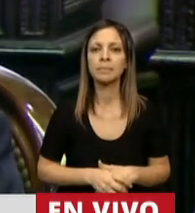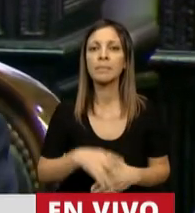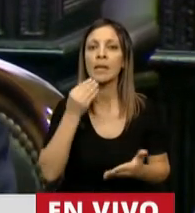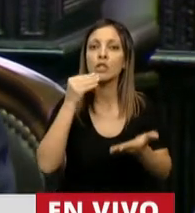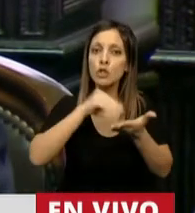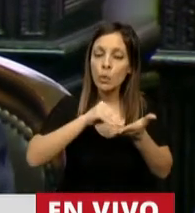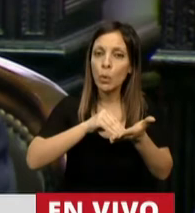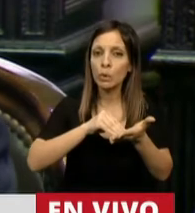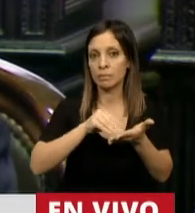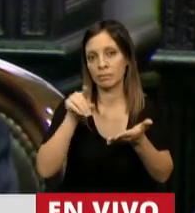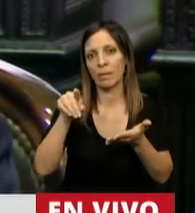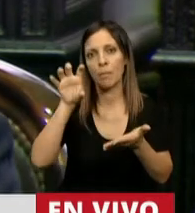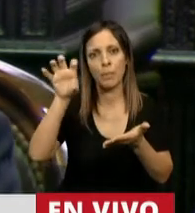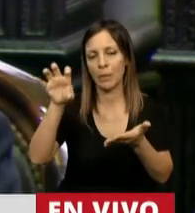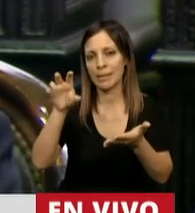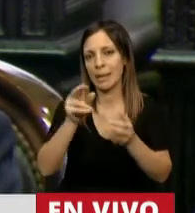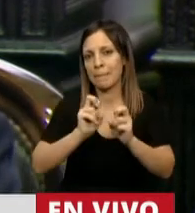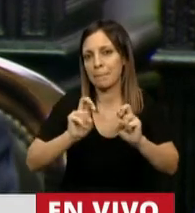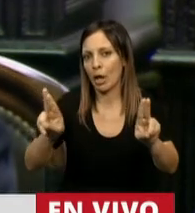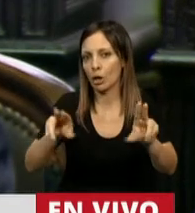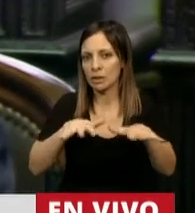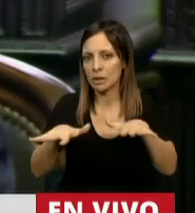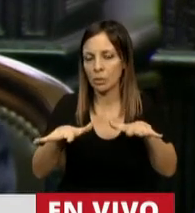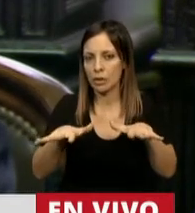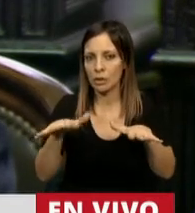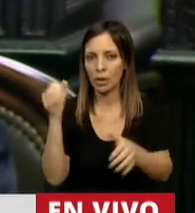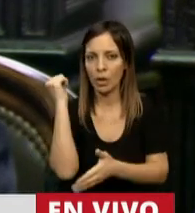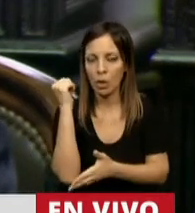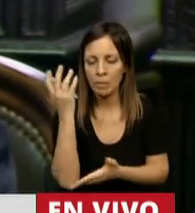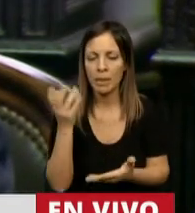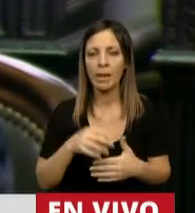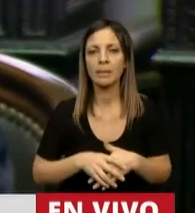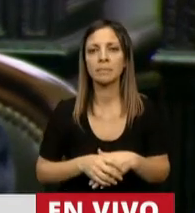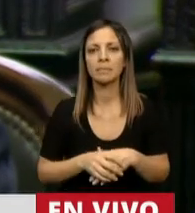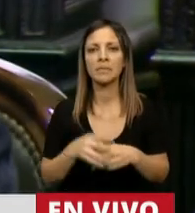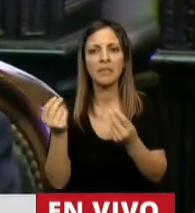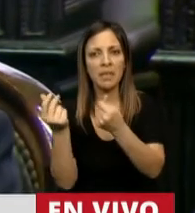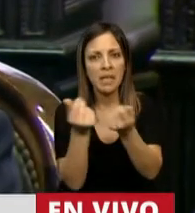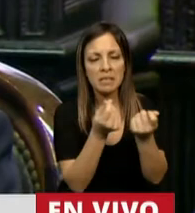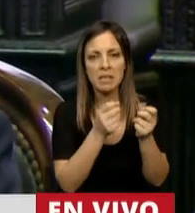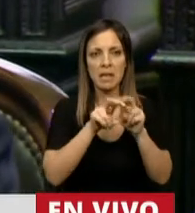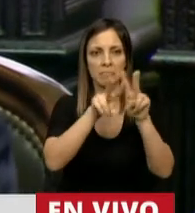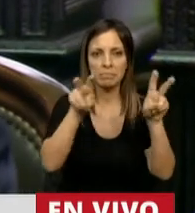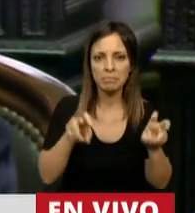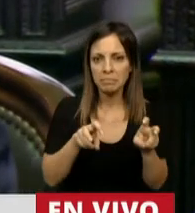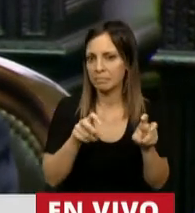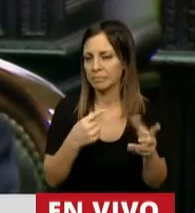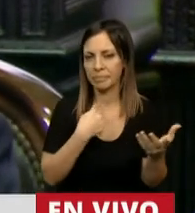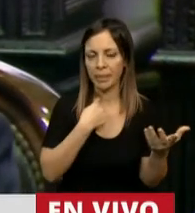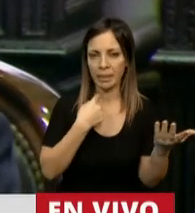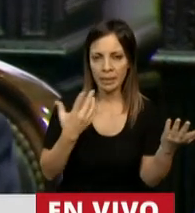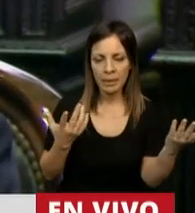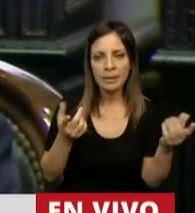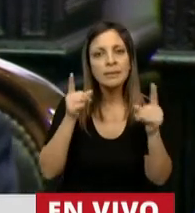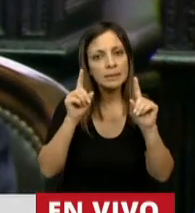Chubut, siendo la provincia que peor está en materia económica, que peor está en materia financiera, y ni hablemos en